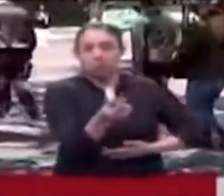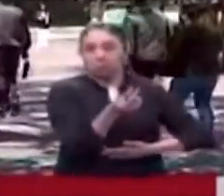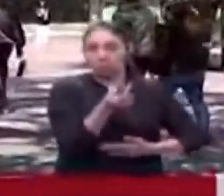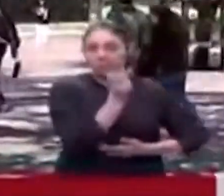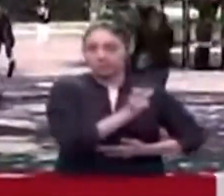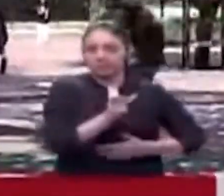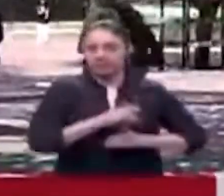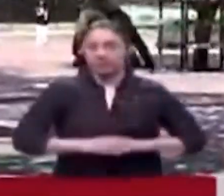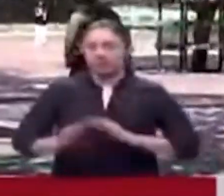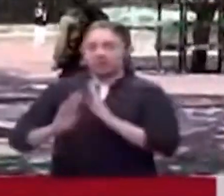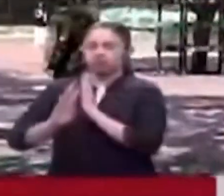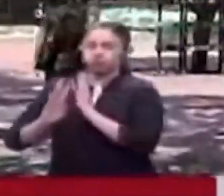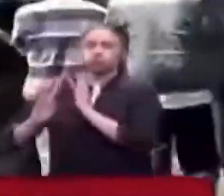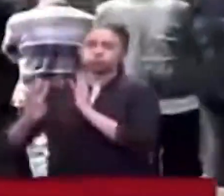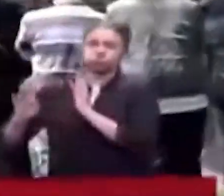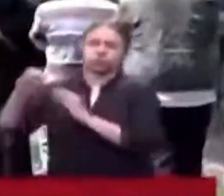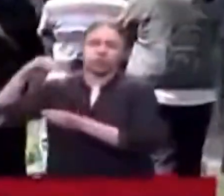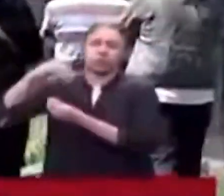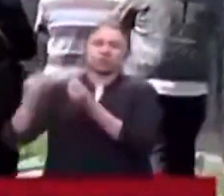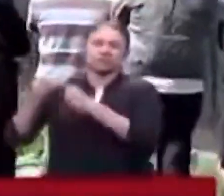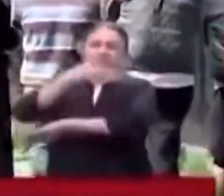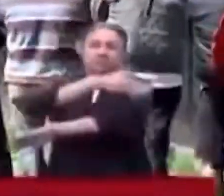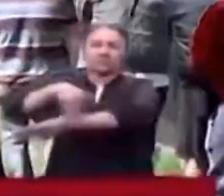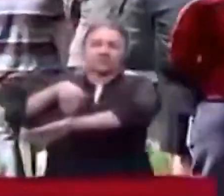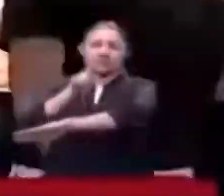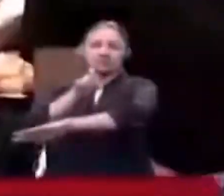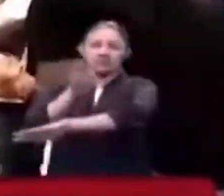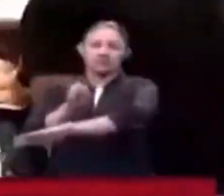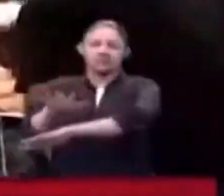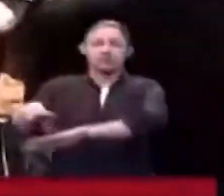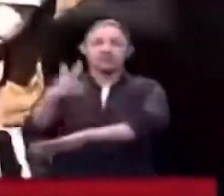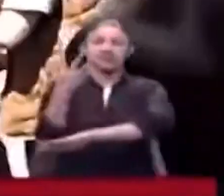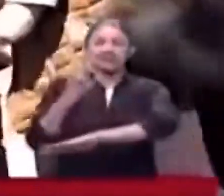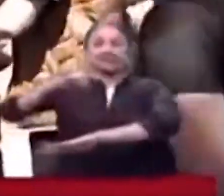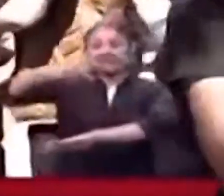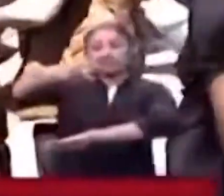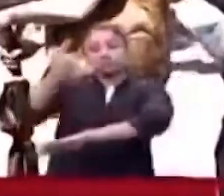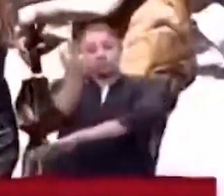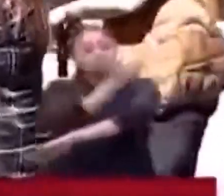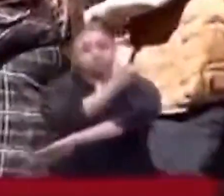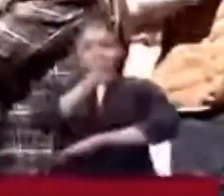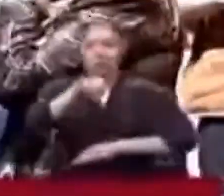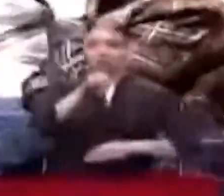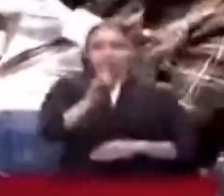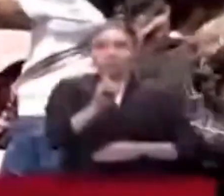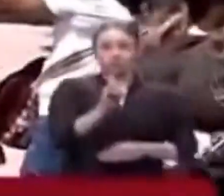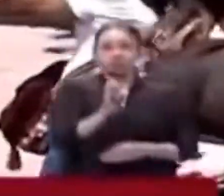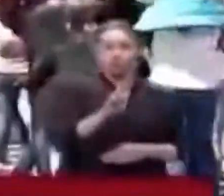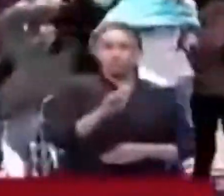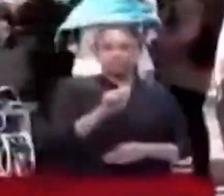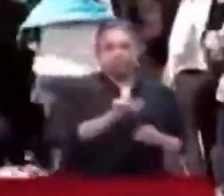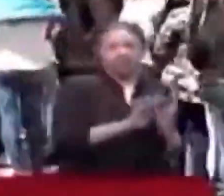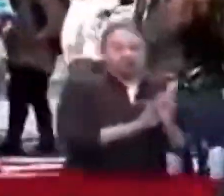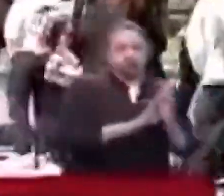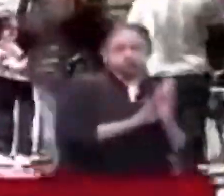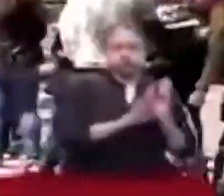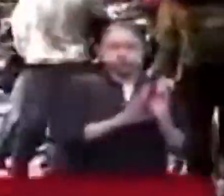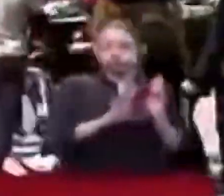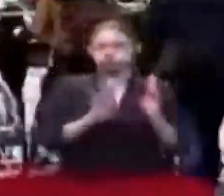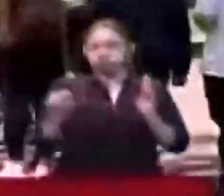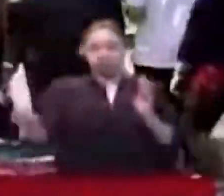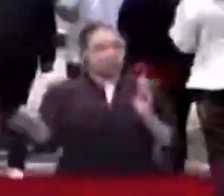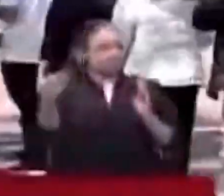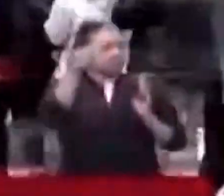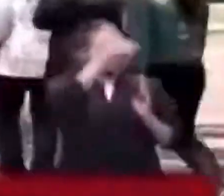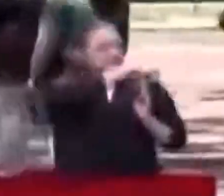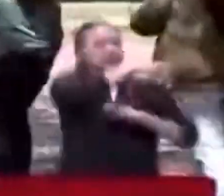Largas filas en el compensar de la carrera 68 para lograr la segunda inyección de Moderna. La hilera se extendió hasta la calle 63,